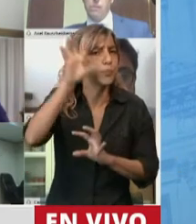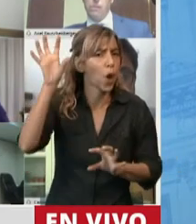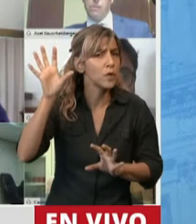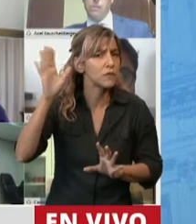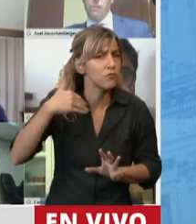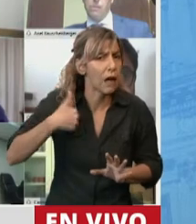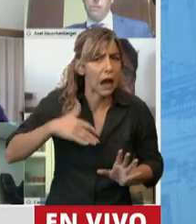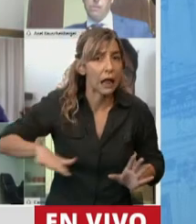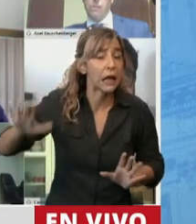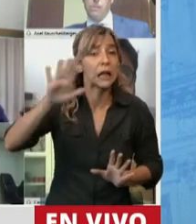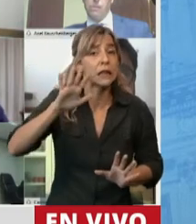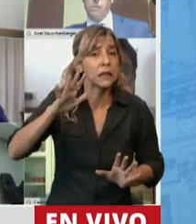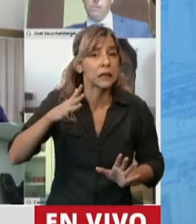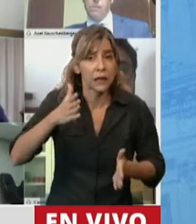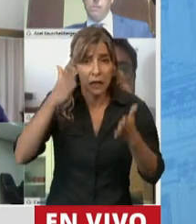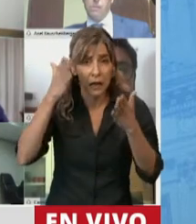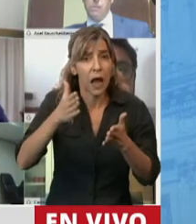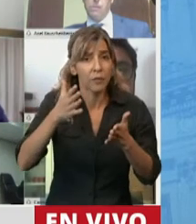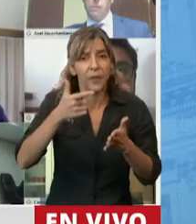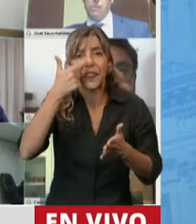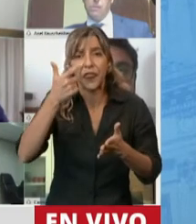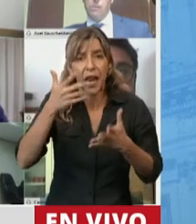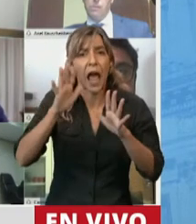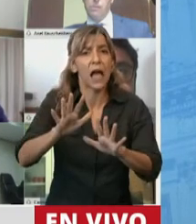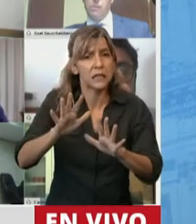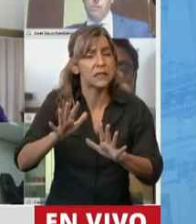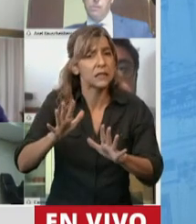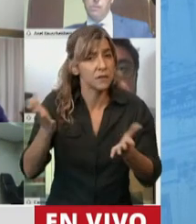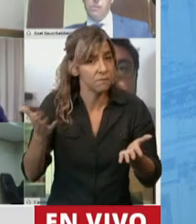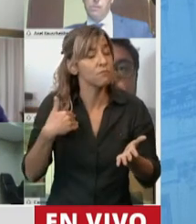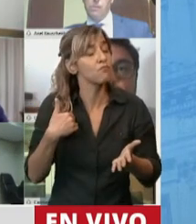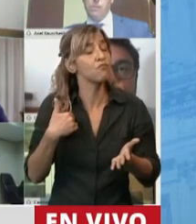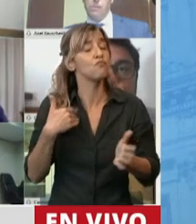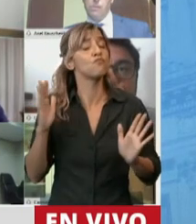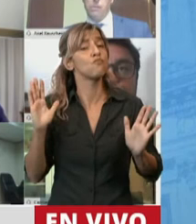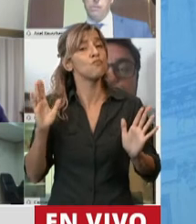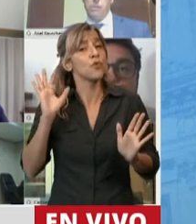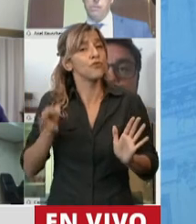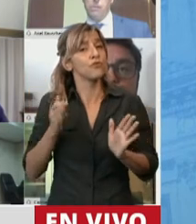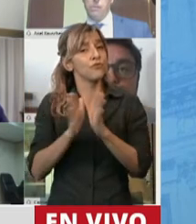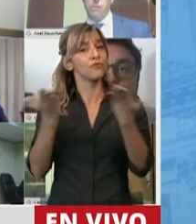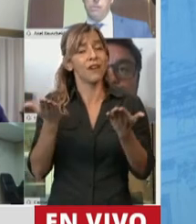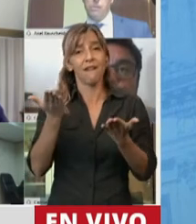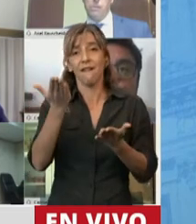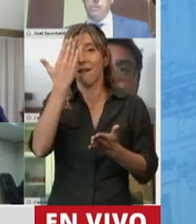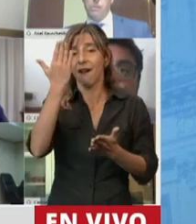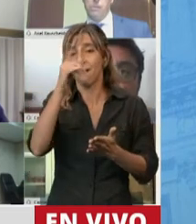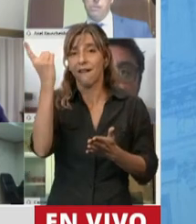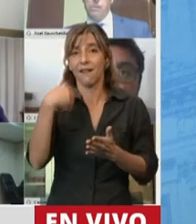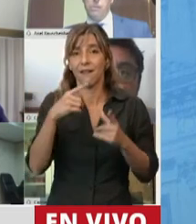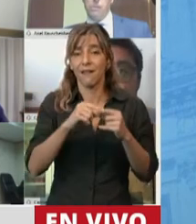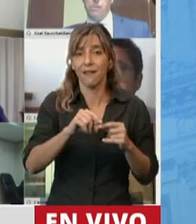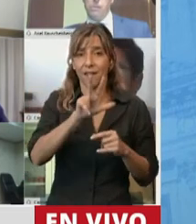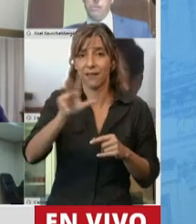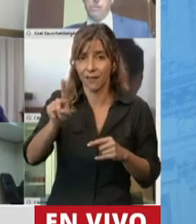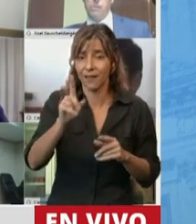el artículo 31 de nuestra Constitución Nacional les asigna a las leyes federales